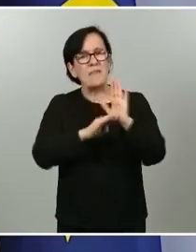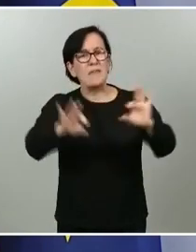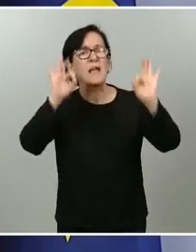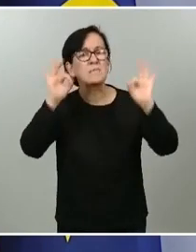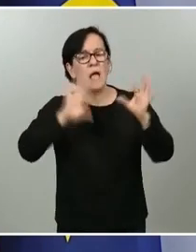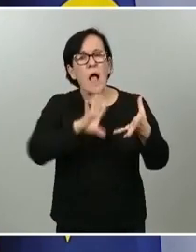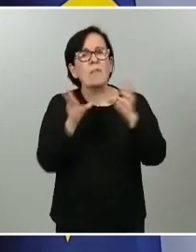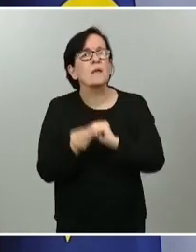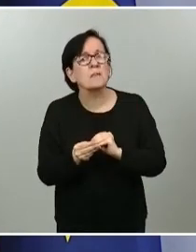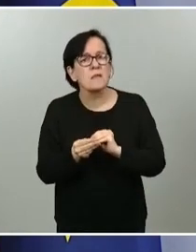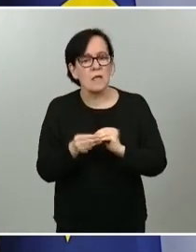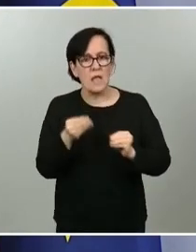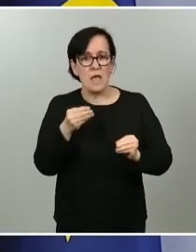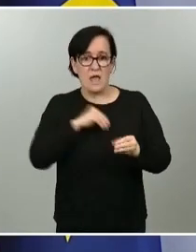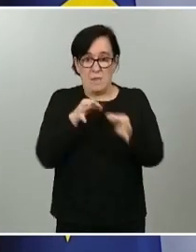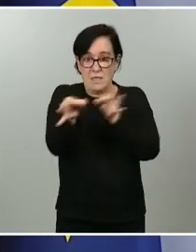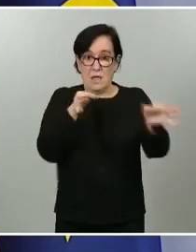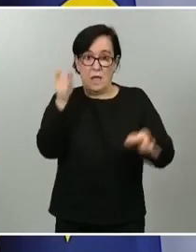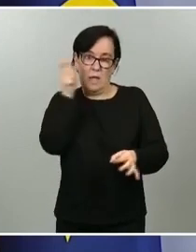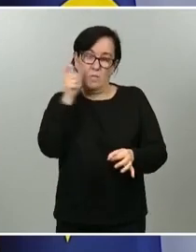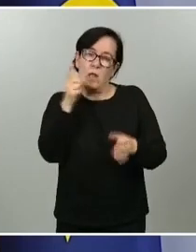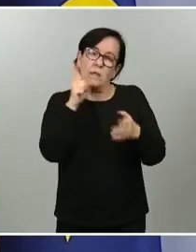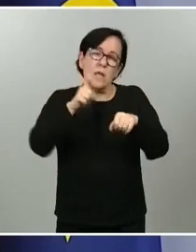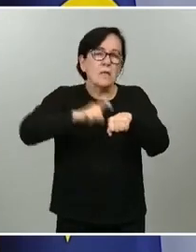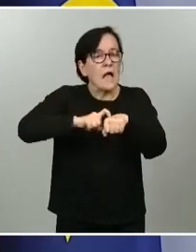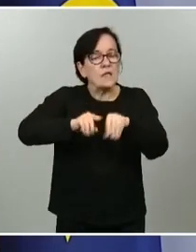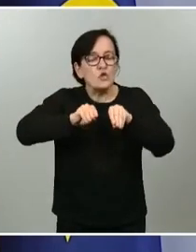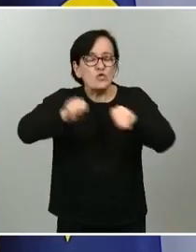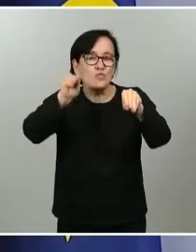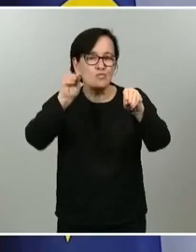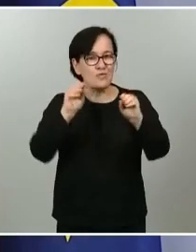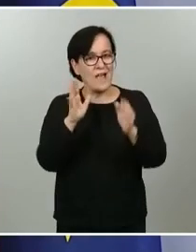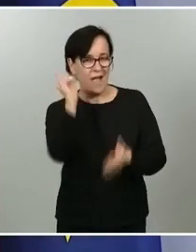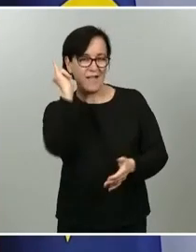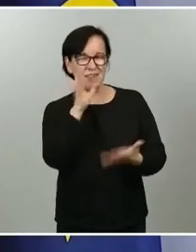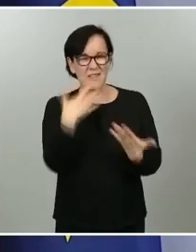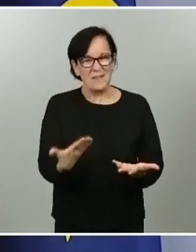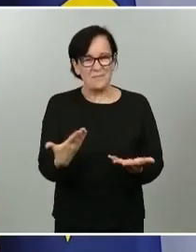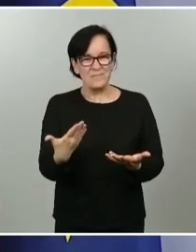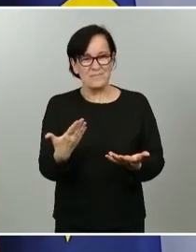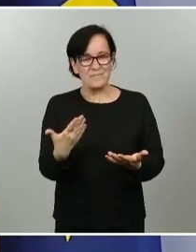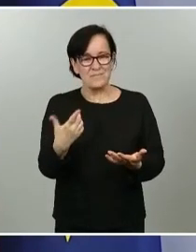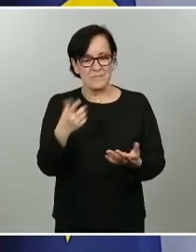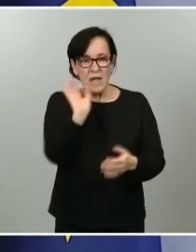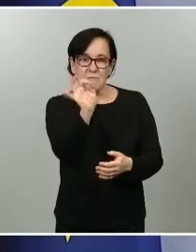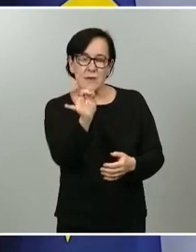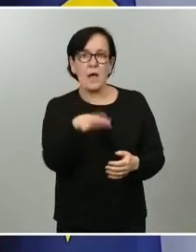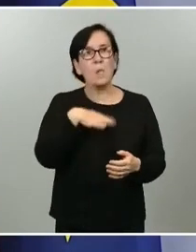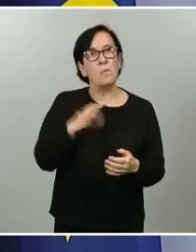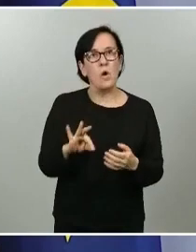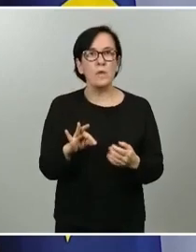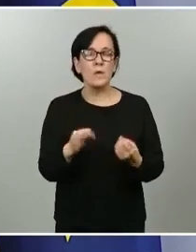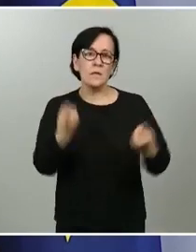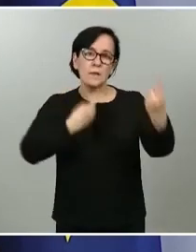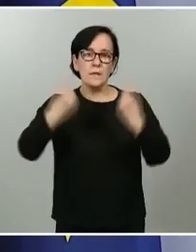a la España rural. Tiene unas características muy particulares y que es verdad que puede ser que en algunos casos podamos